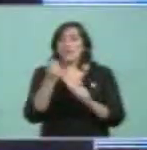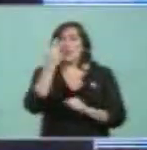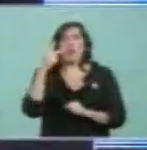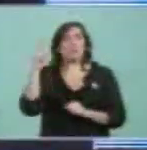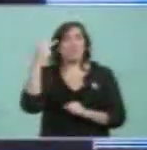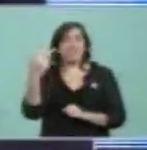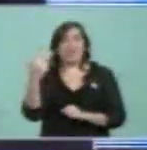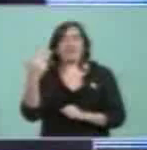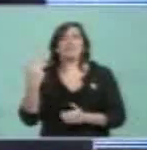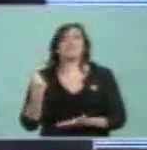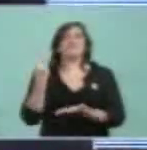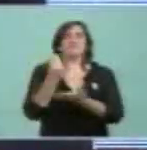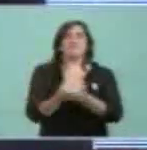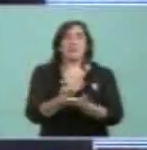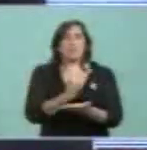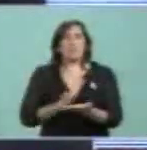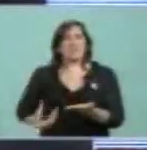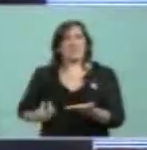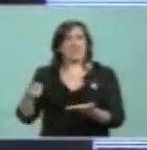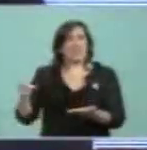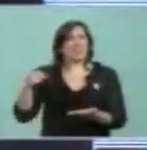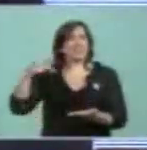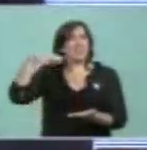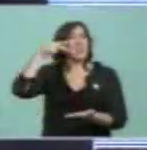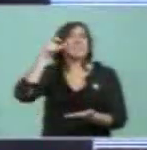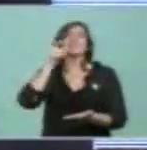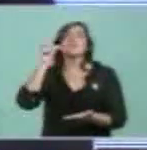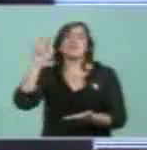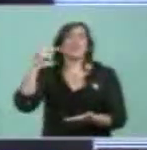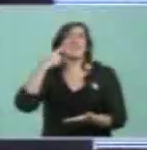asumí a él como presidente. Y yo me acordaba...